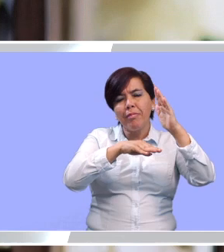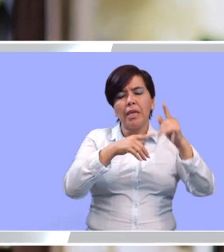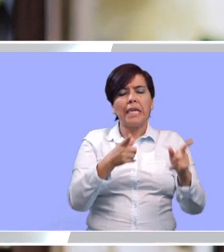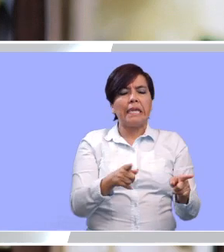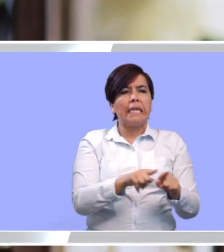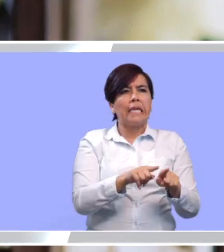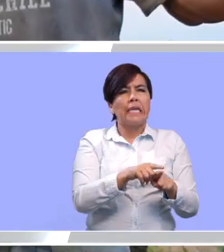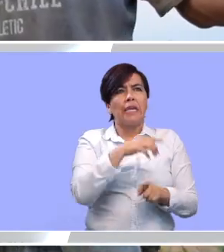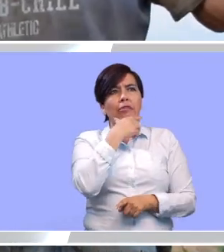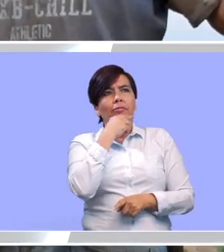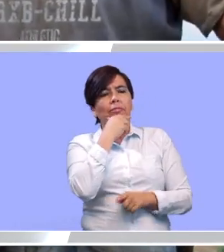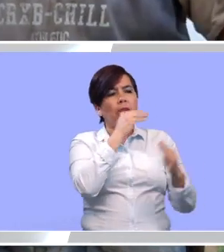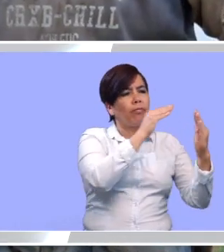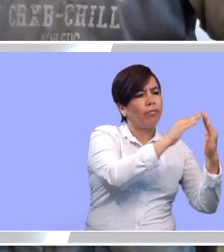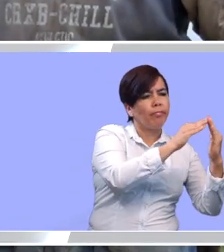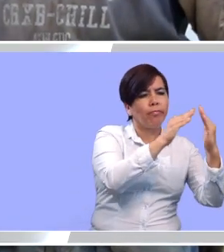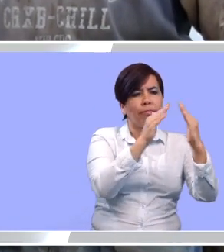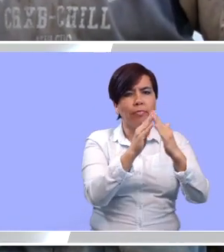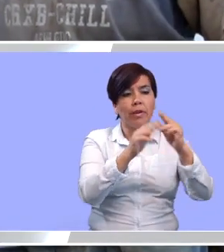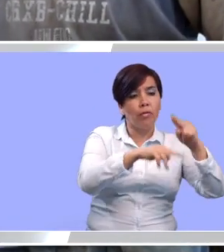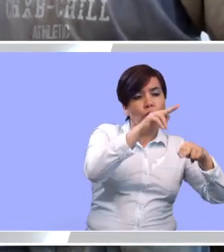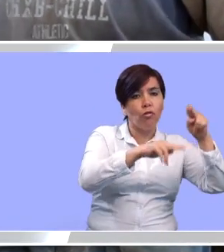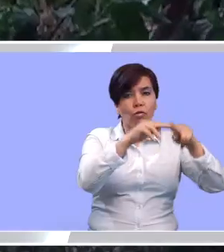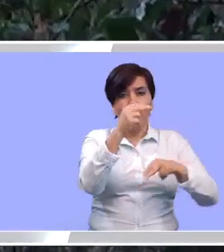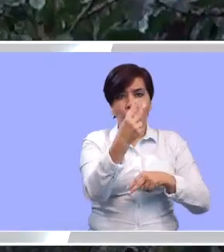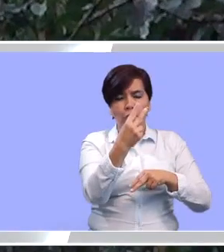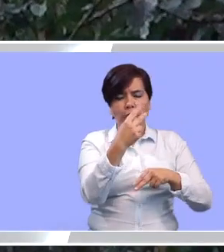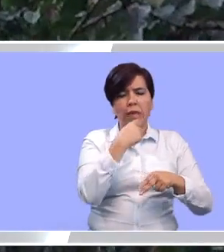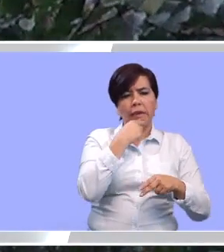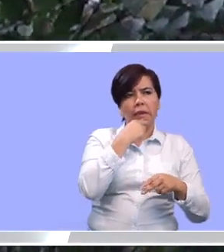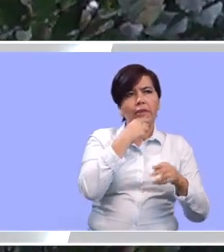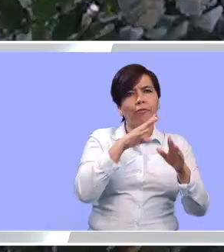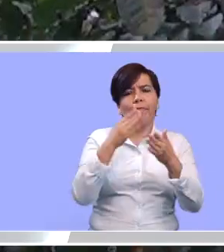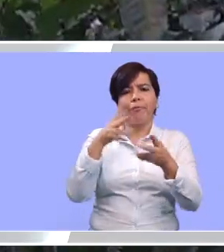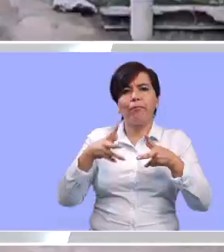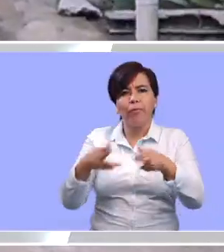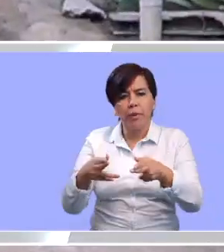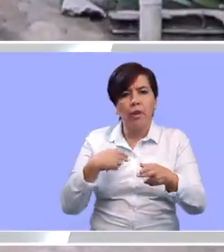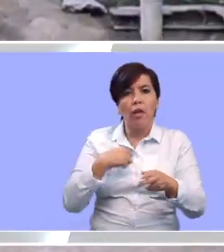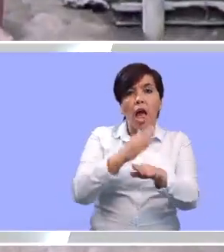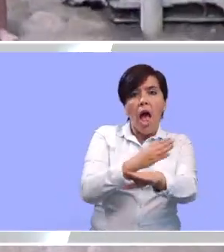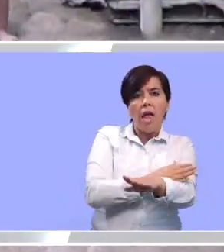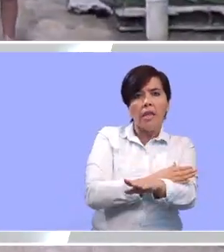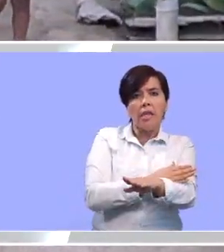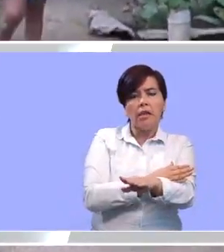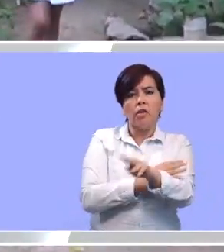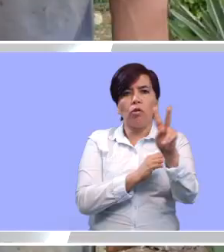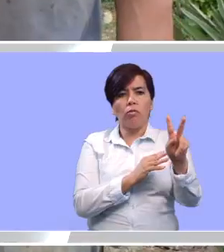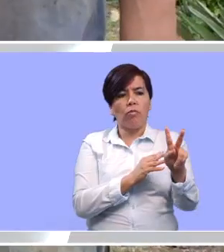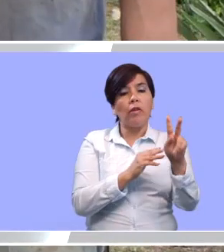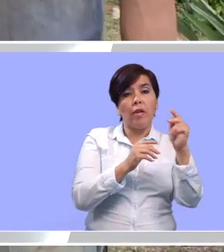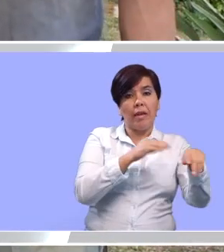ya es mi hermano, como si hicieron dos casas más, y se pasó una solicitud, porque habían tres casas,